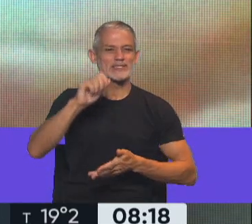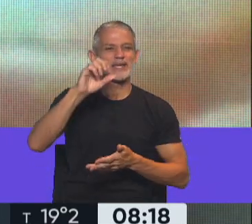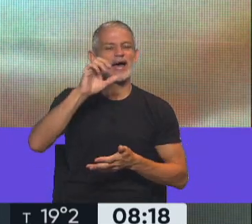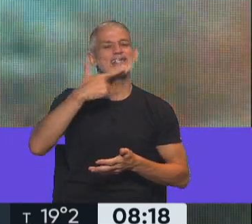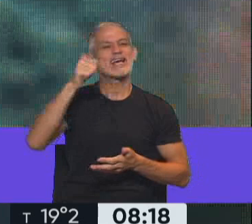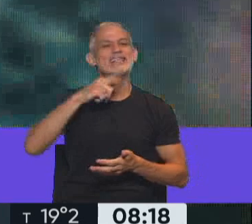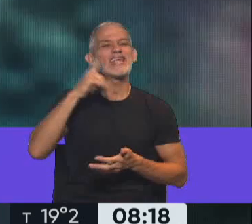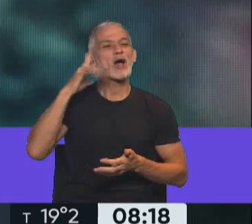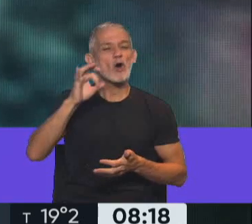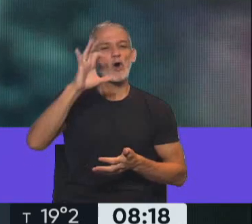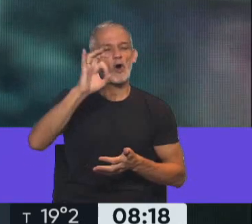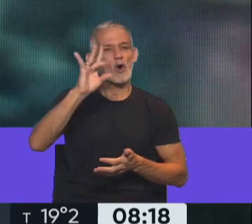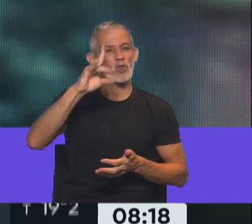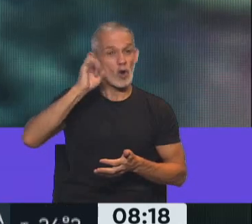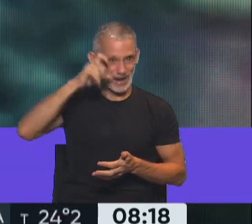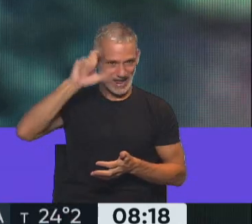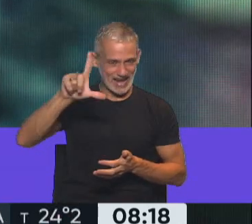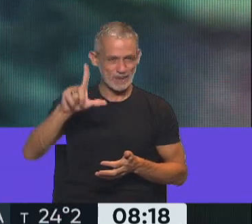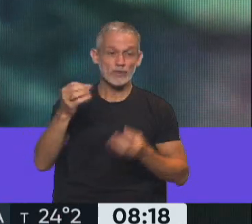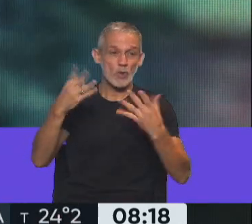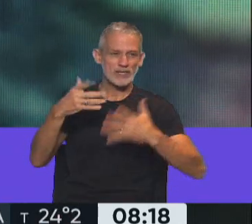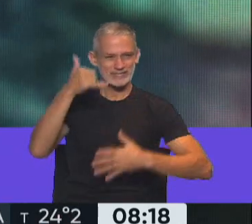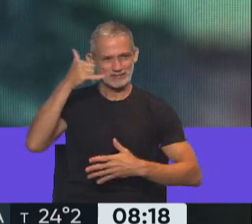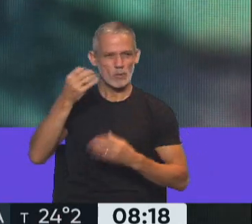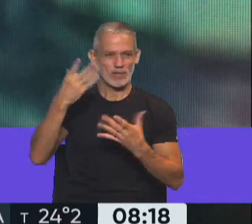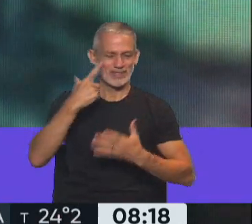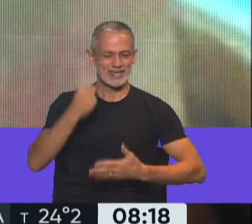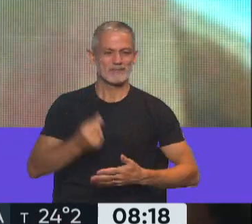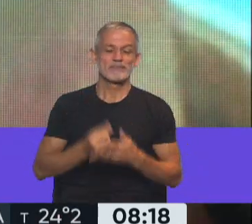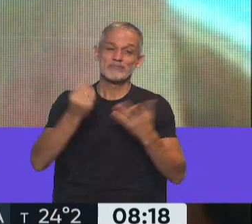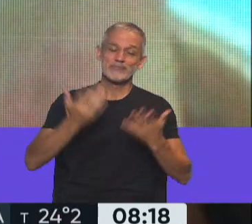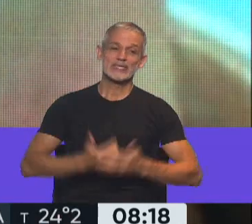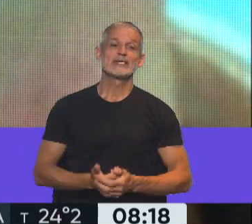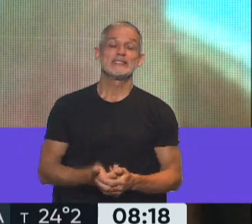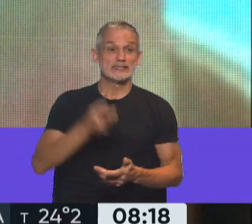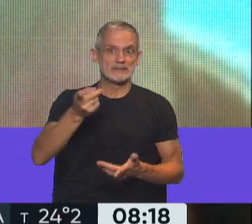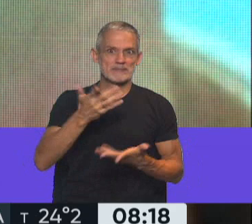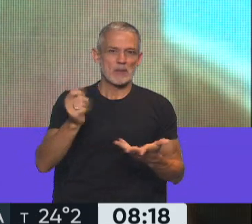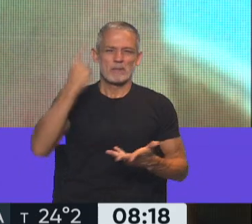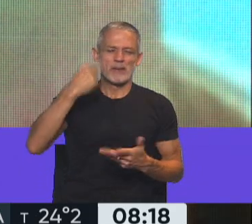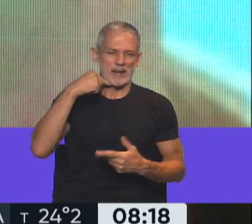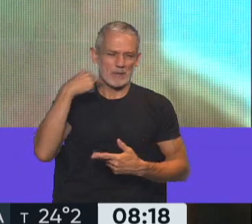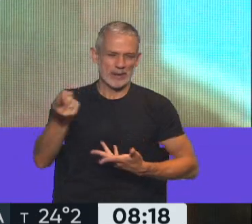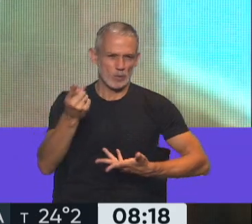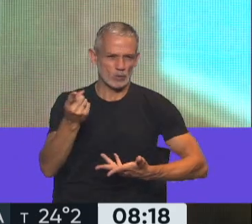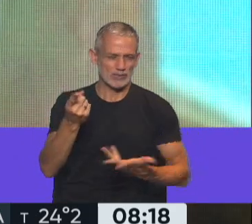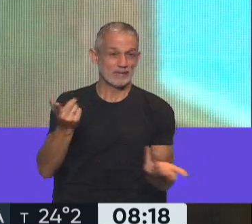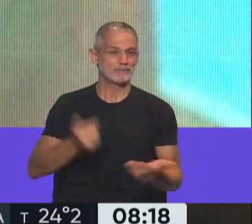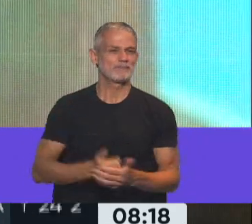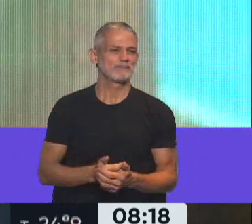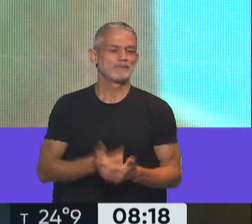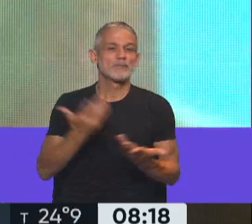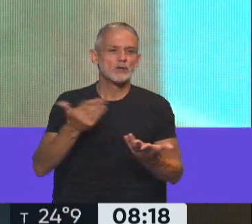O'Donnell. ¿Cómo le va? Buen día, O'Donnell. ¿Qué tal? Buen día, Verónica. Mucho gusto. Bueno, la primera pregunta está vinculada precisamente